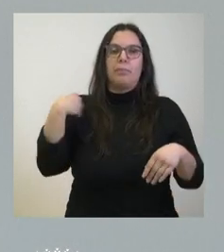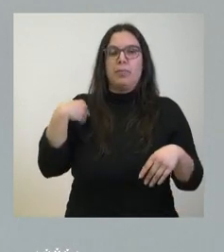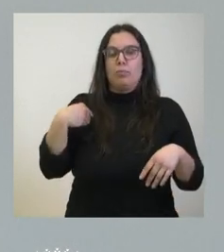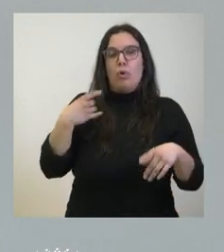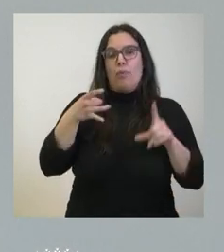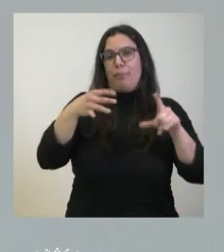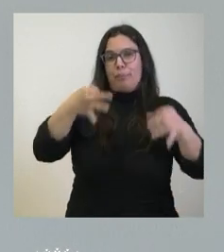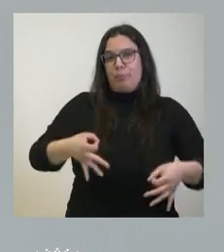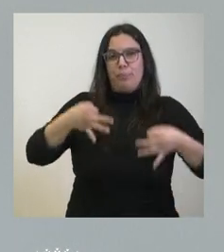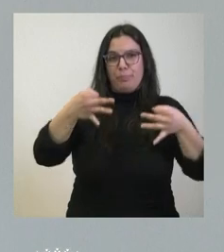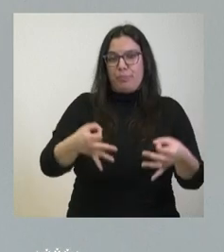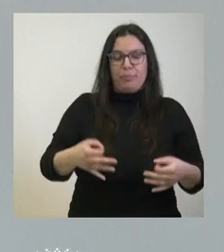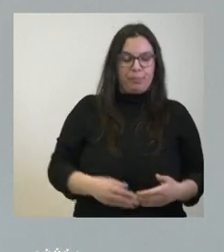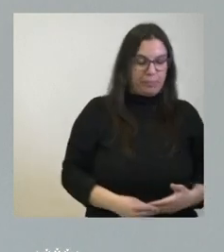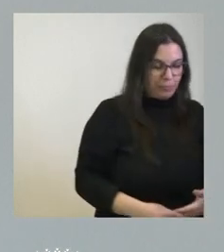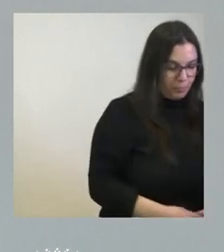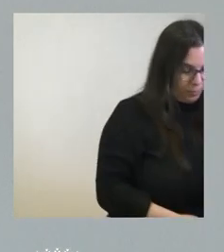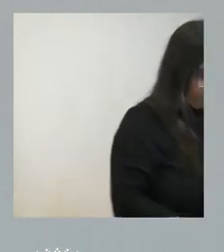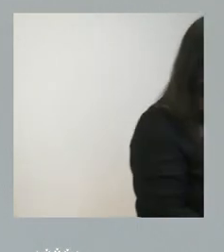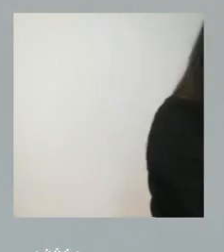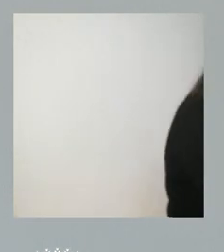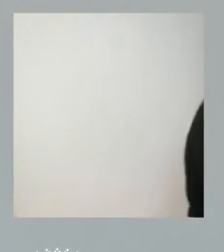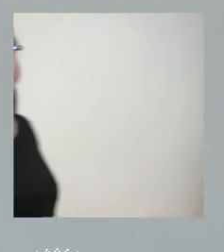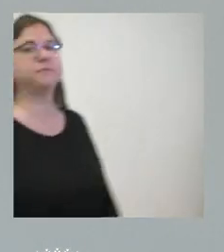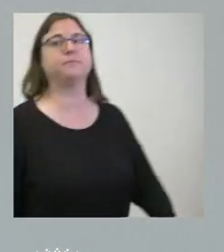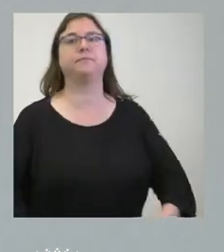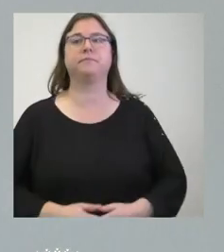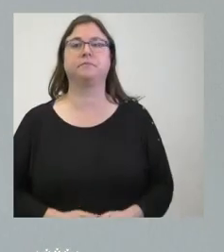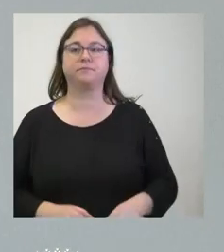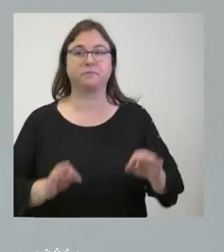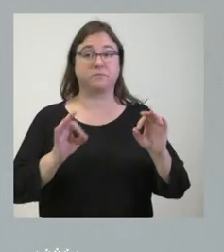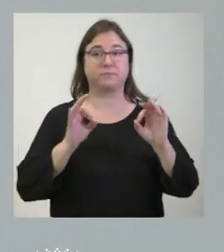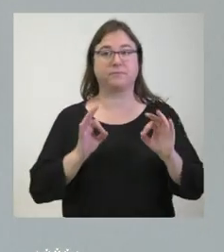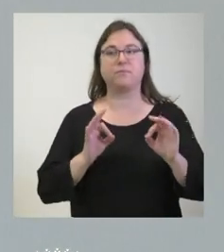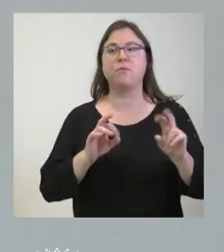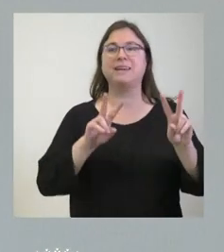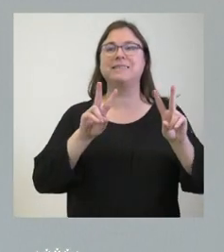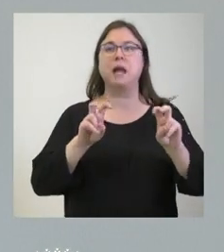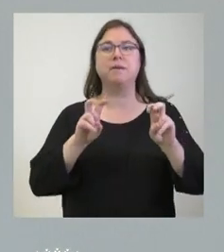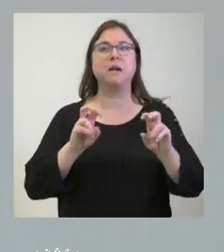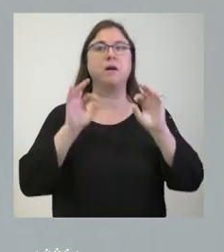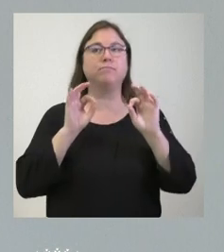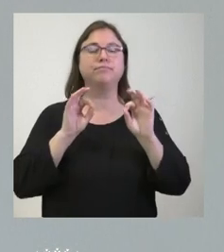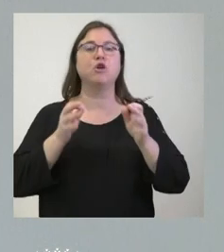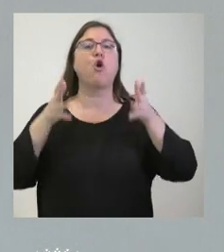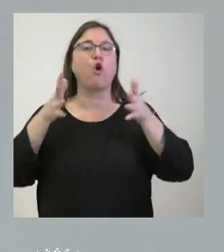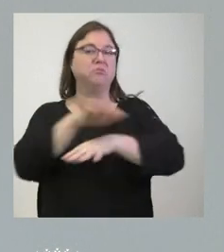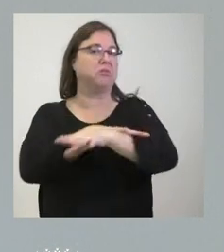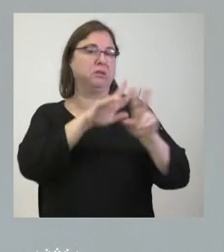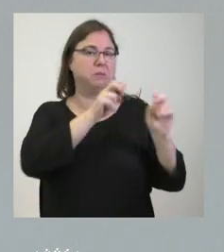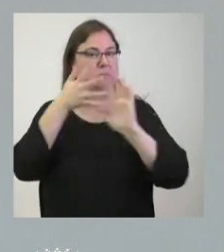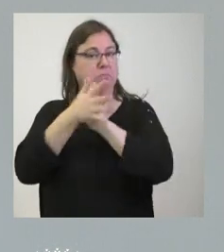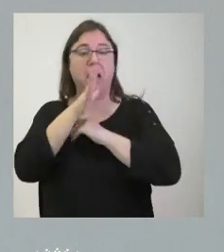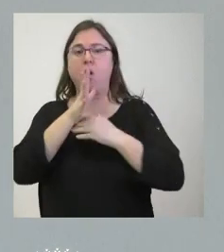ordinarios como hacemos siempre y sin más pues estos son los temas objeto del consejo de gobierno y estamos a su